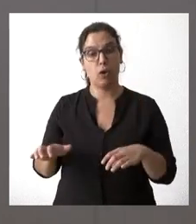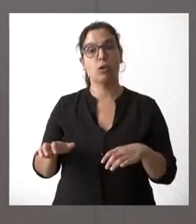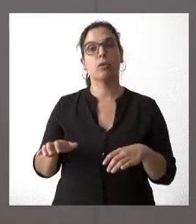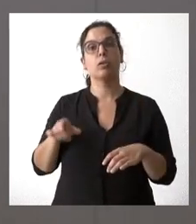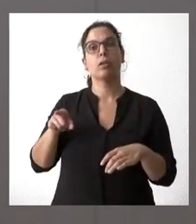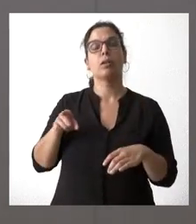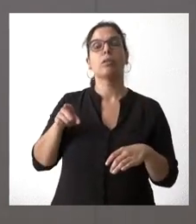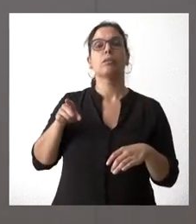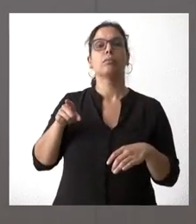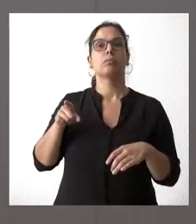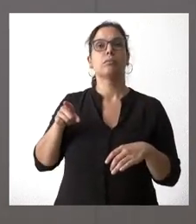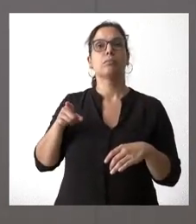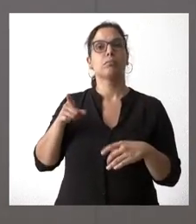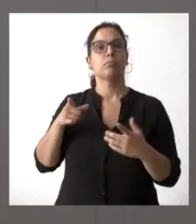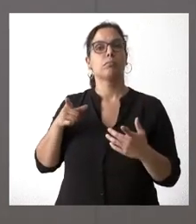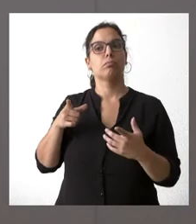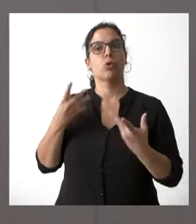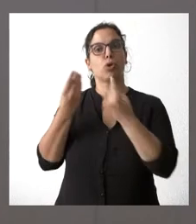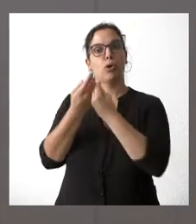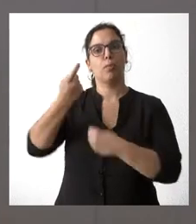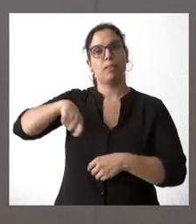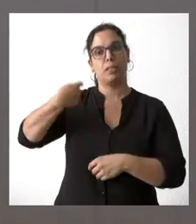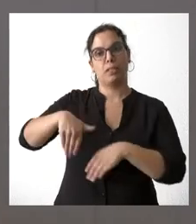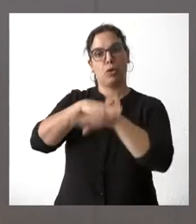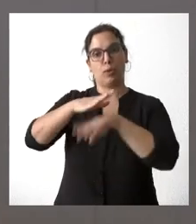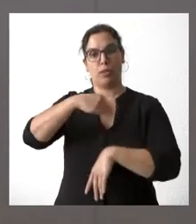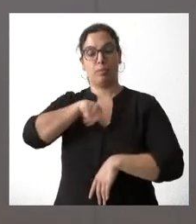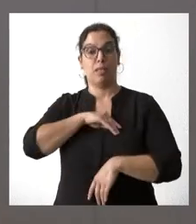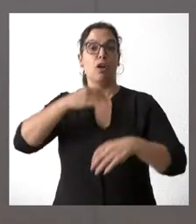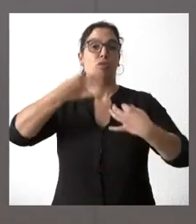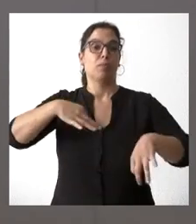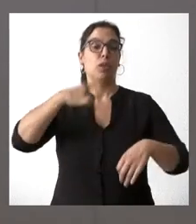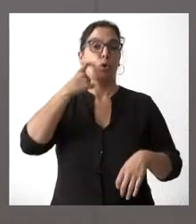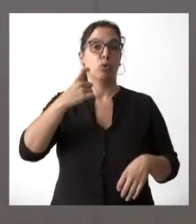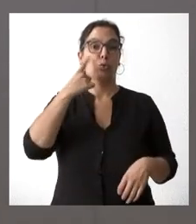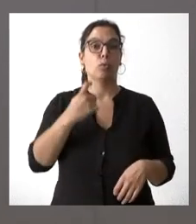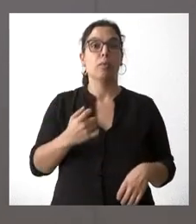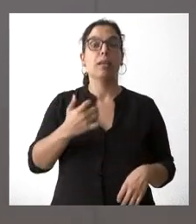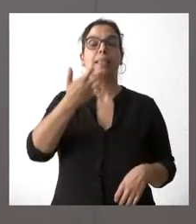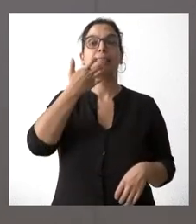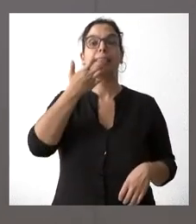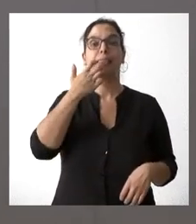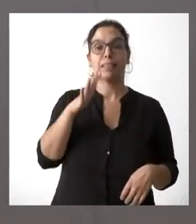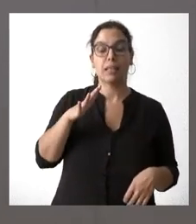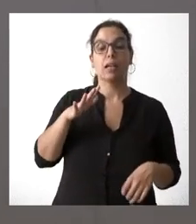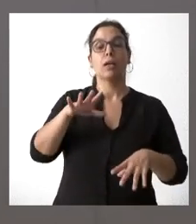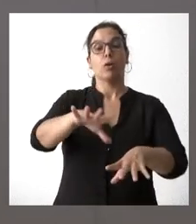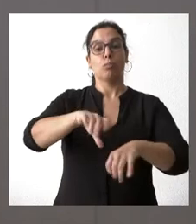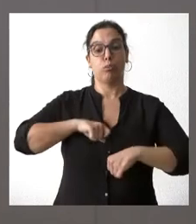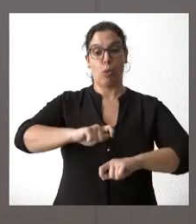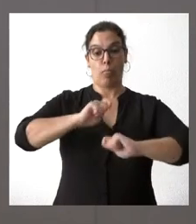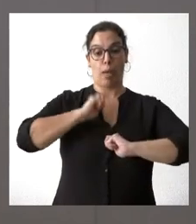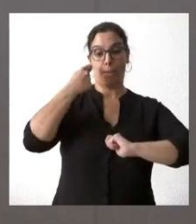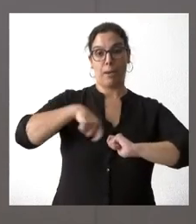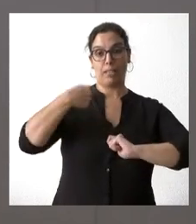de España. Es tradición que cuando alguien toma posesión es recibido por el presidente del